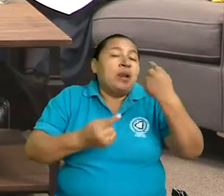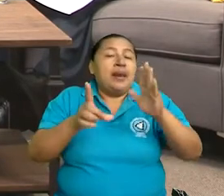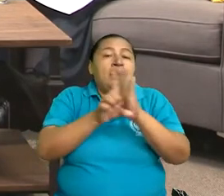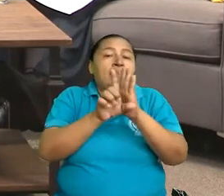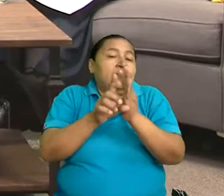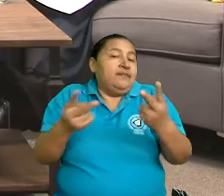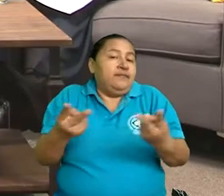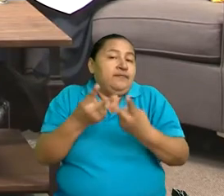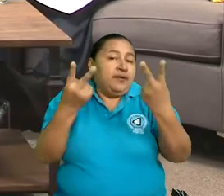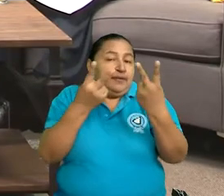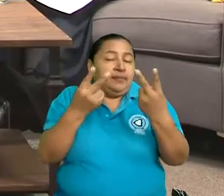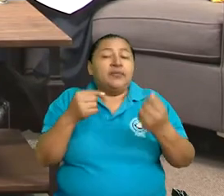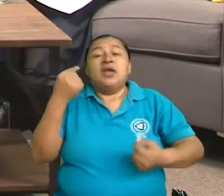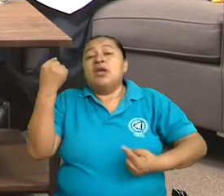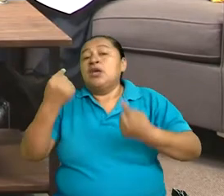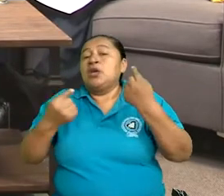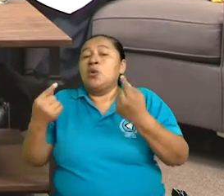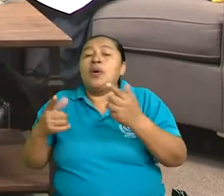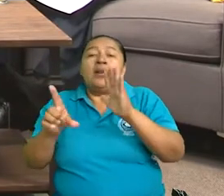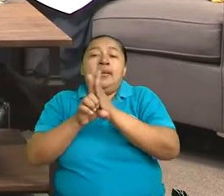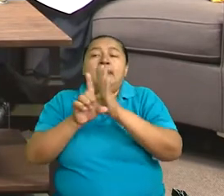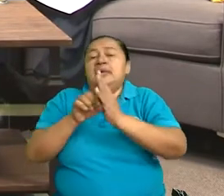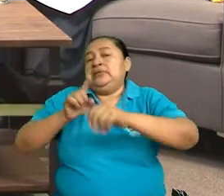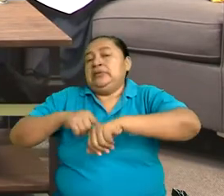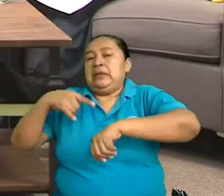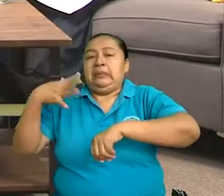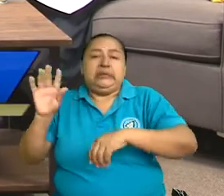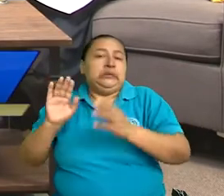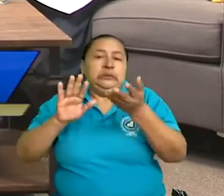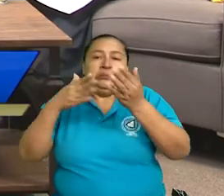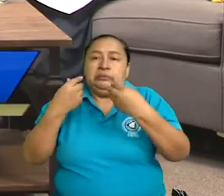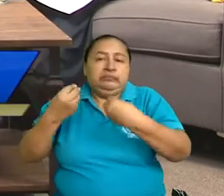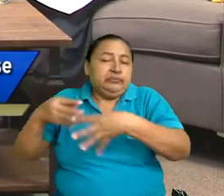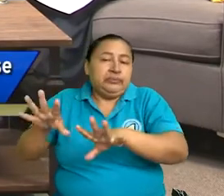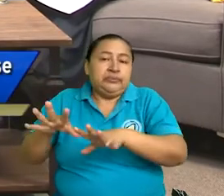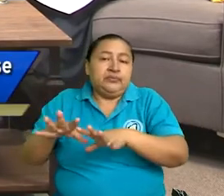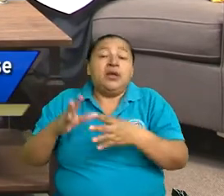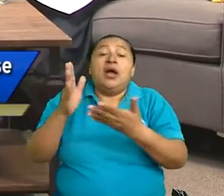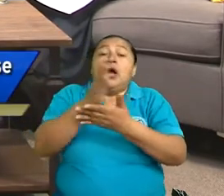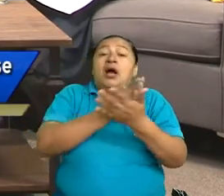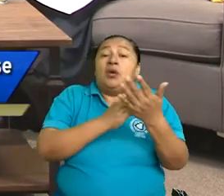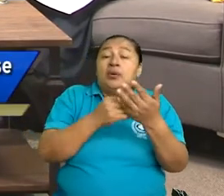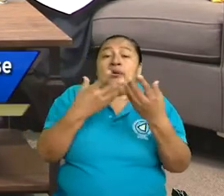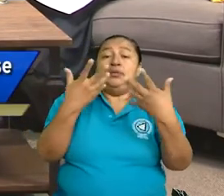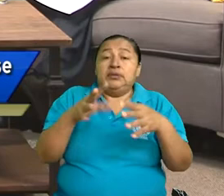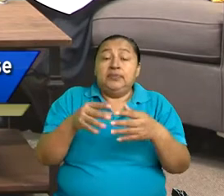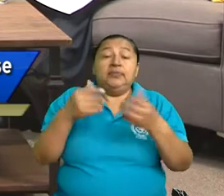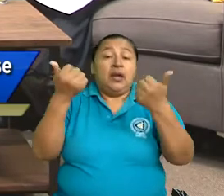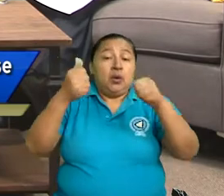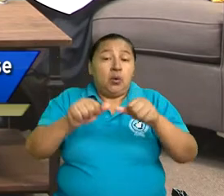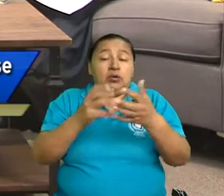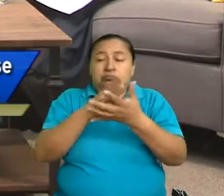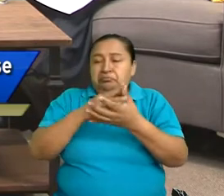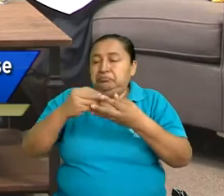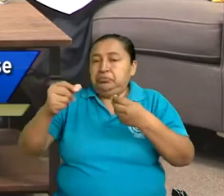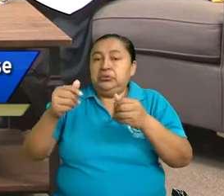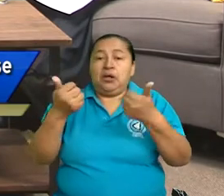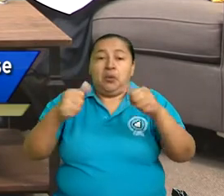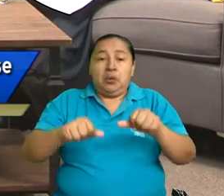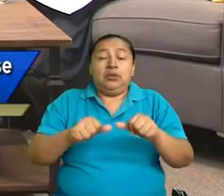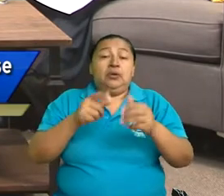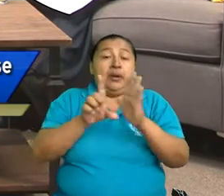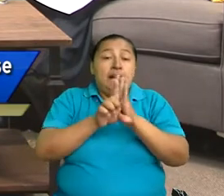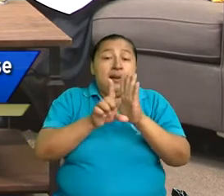son las leyes que no están vigentes. Cuáles son las leyes que ya han sido derogadas de forma expresa o de forma